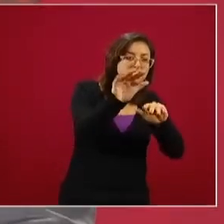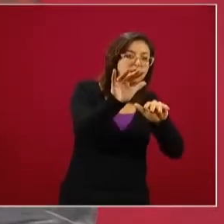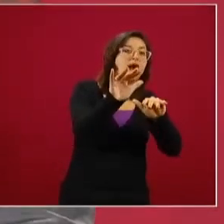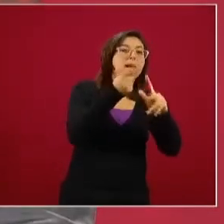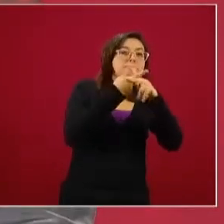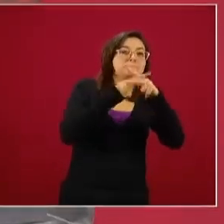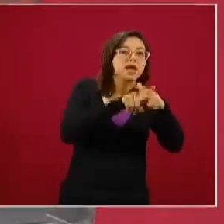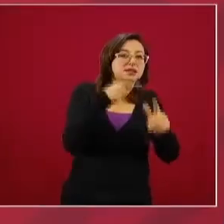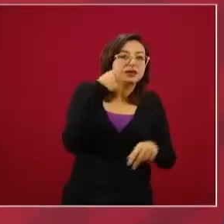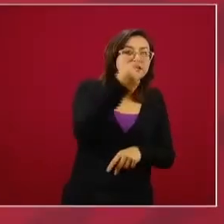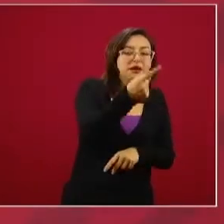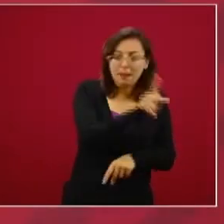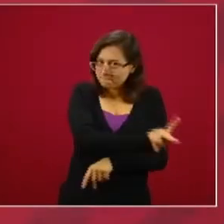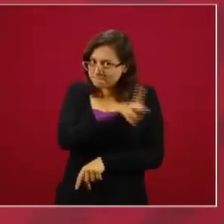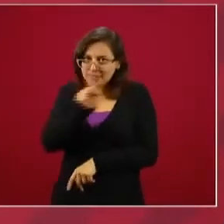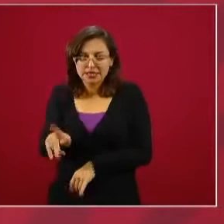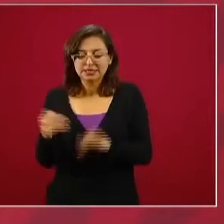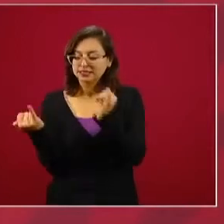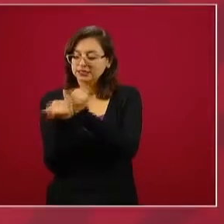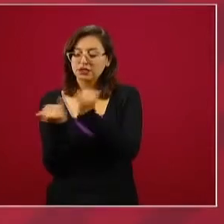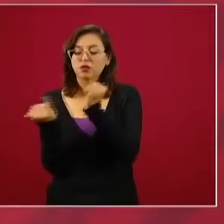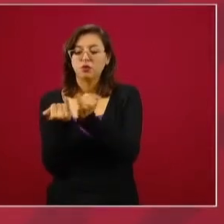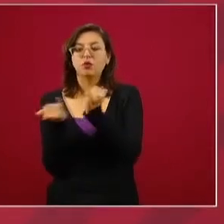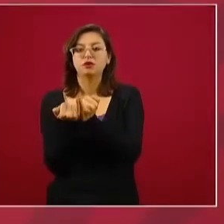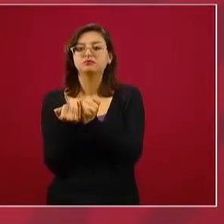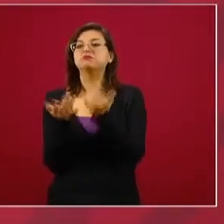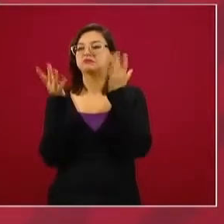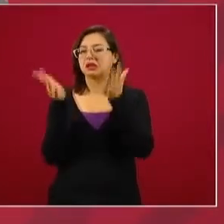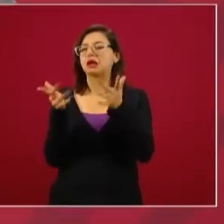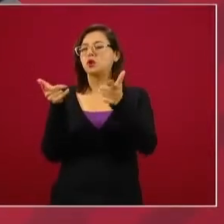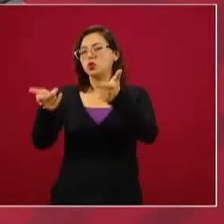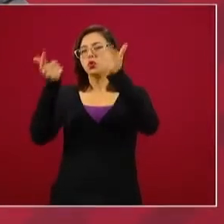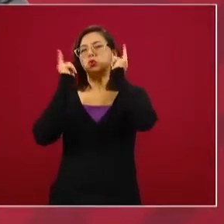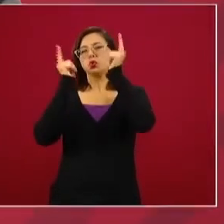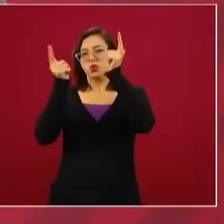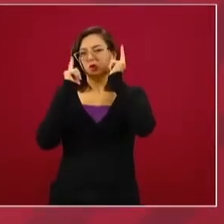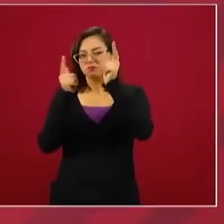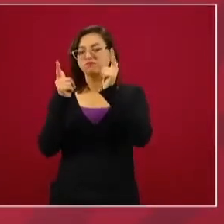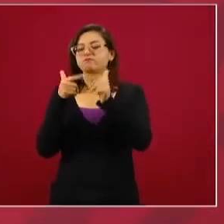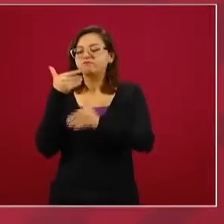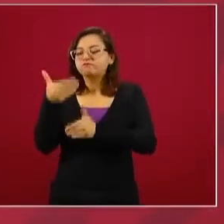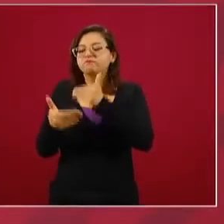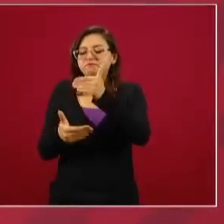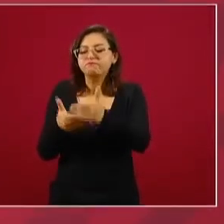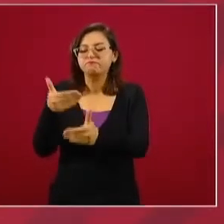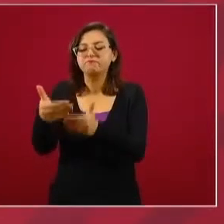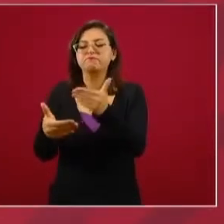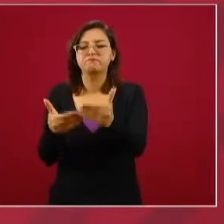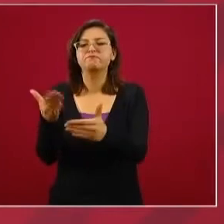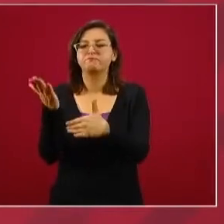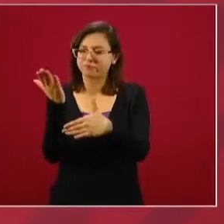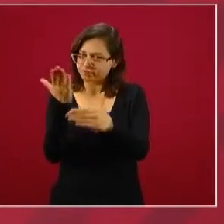la esperanza de que vamos a